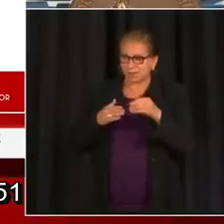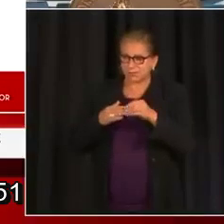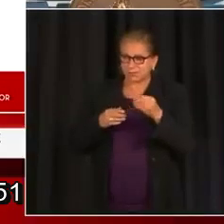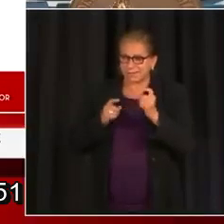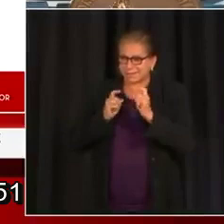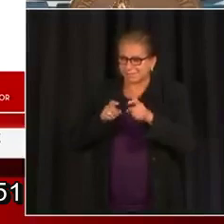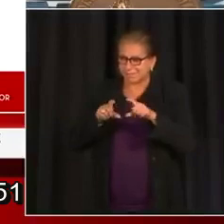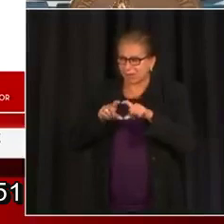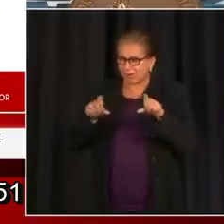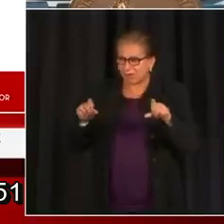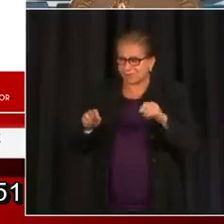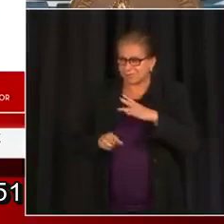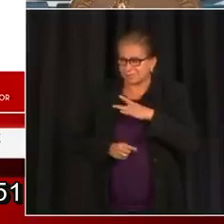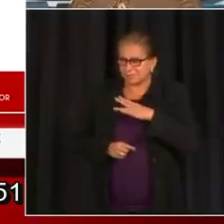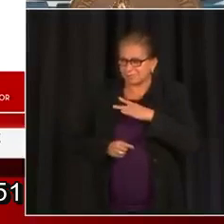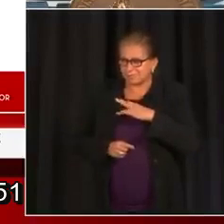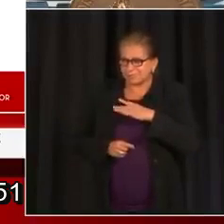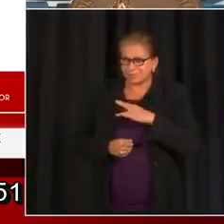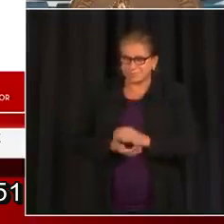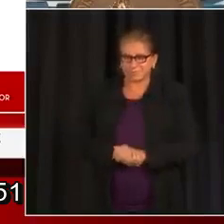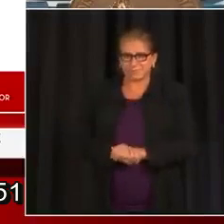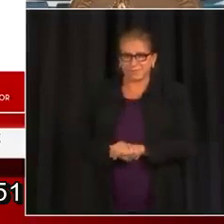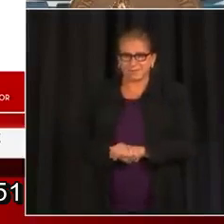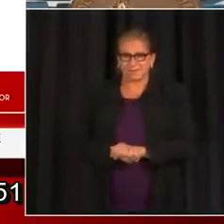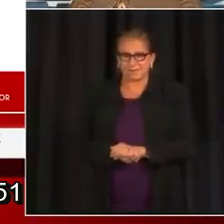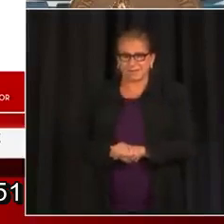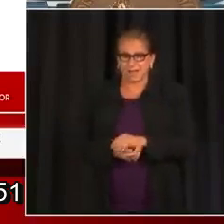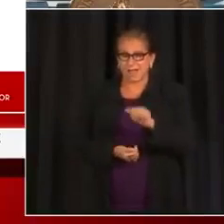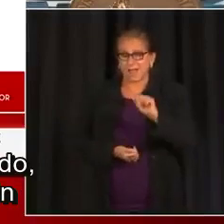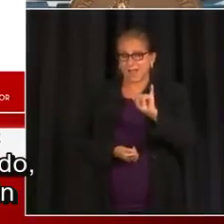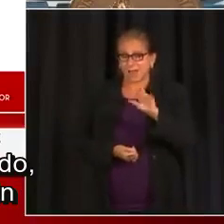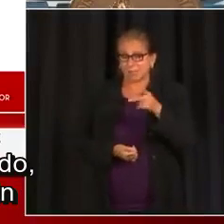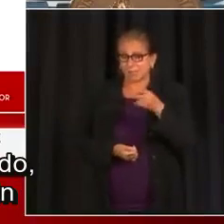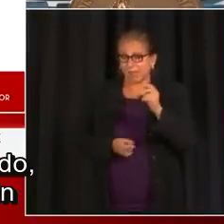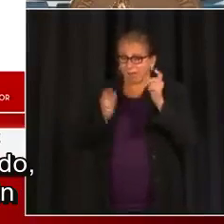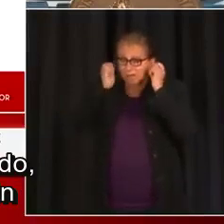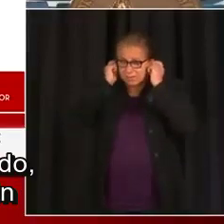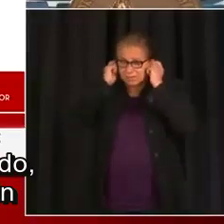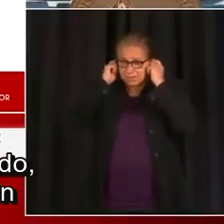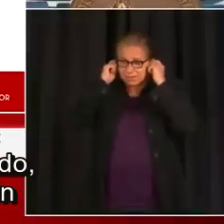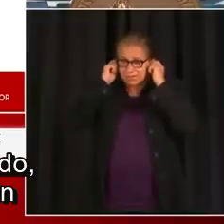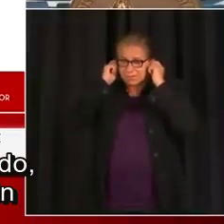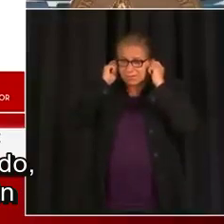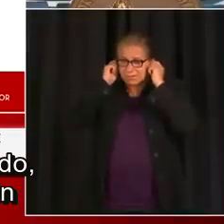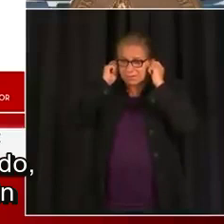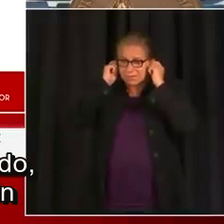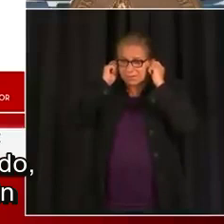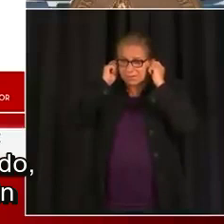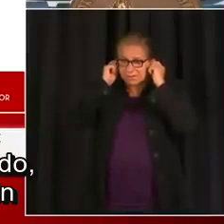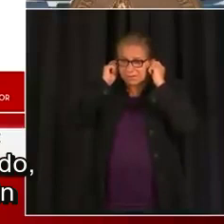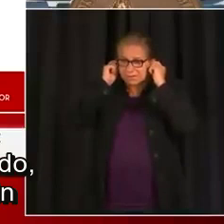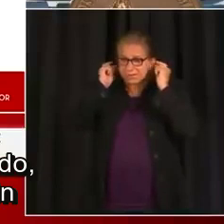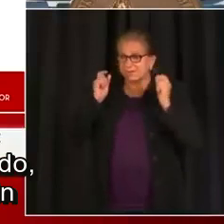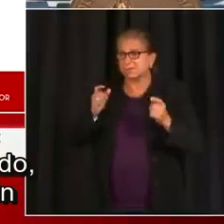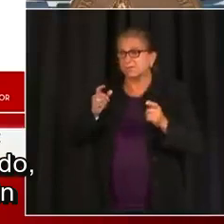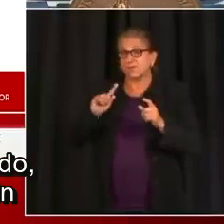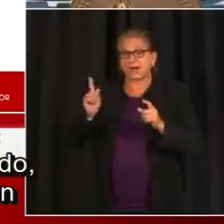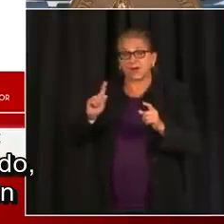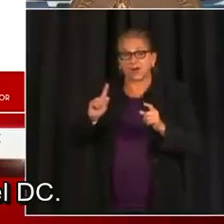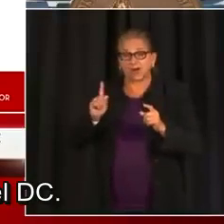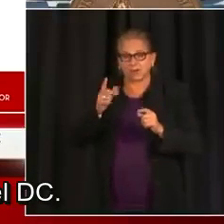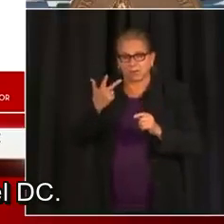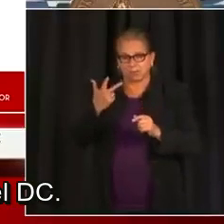ser elegibles para la tarjeta de regalo de 51 dólares y por un tiempo limitado los AirPods en tres lugares de